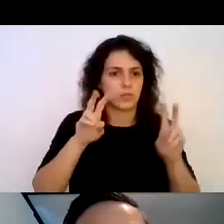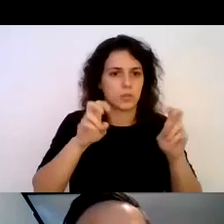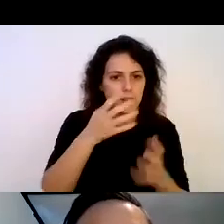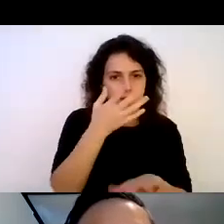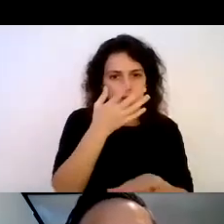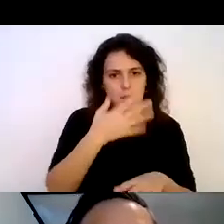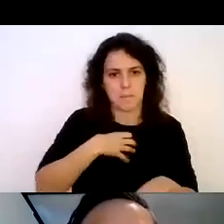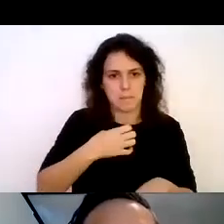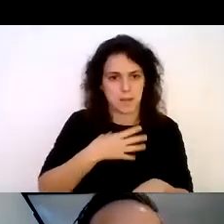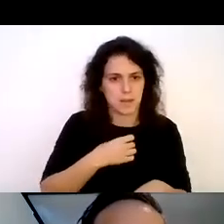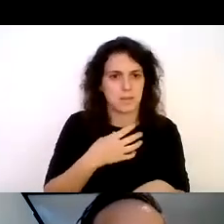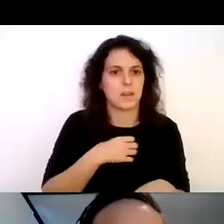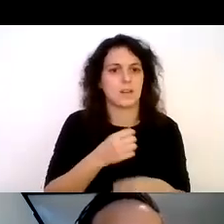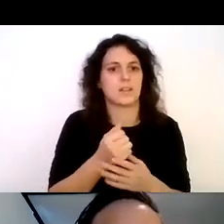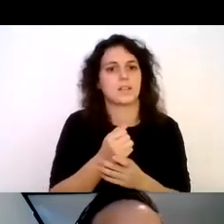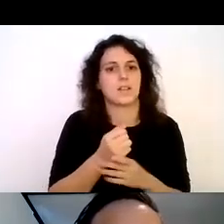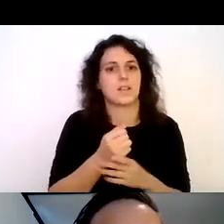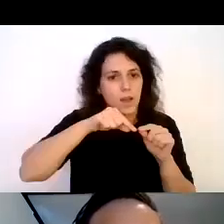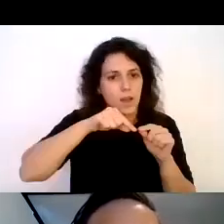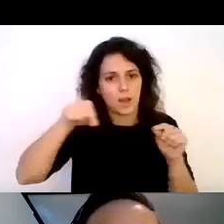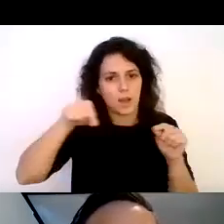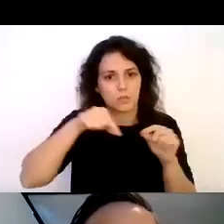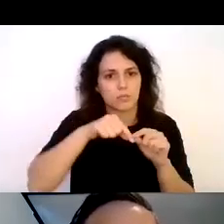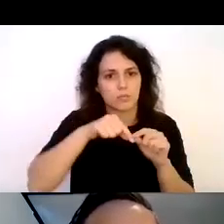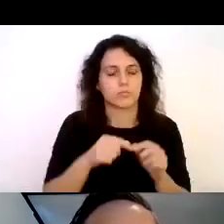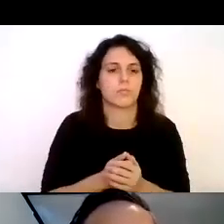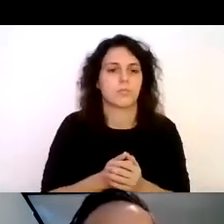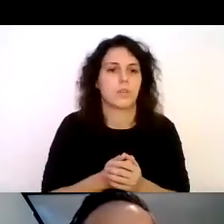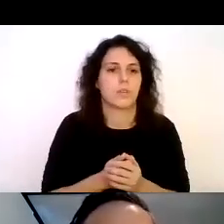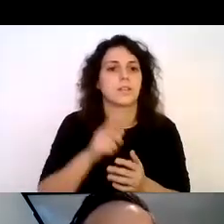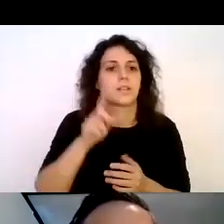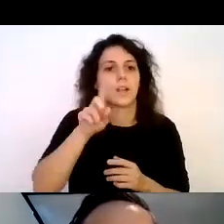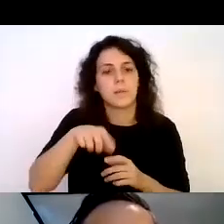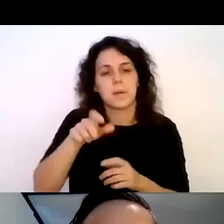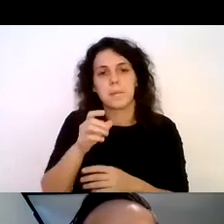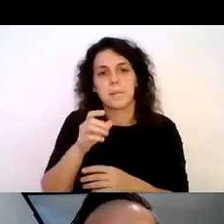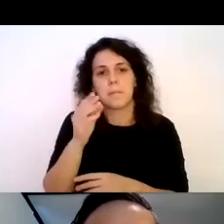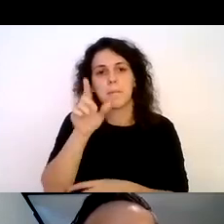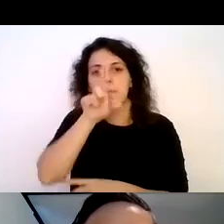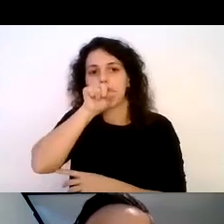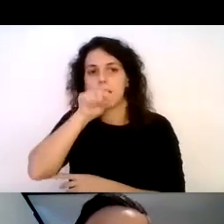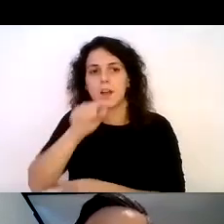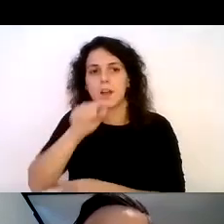los cráneos como mencioné algunos adornos de mi colección y el carpintero mencionado.